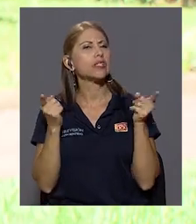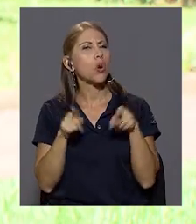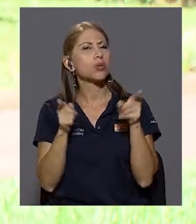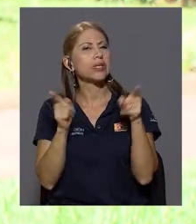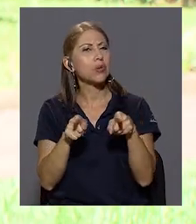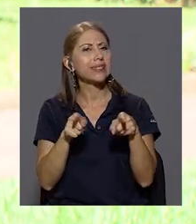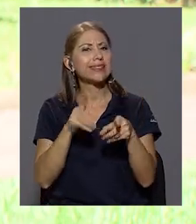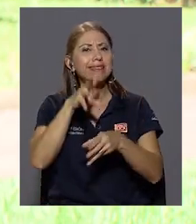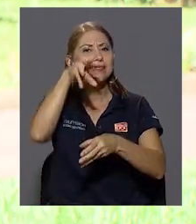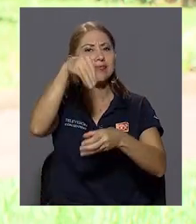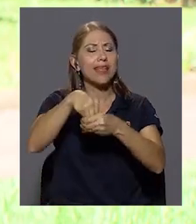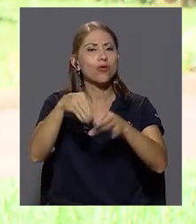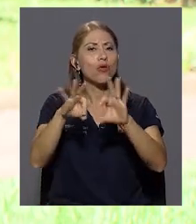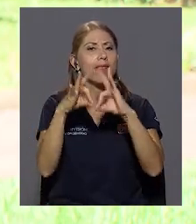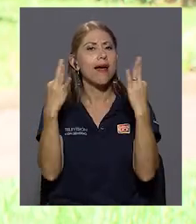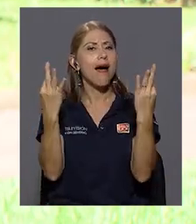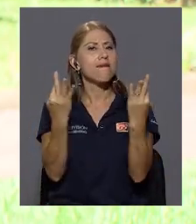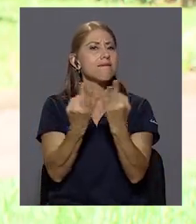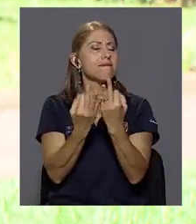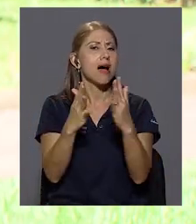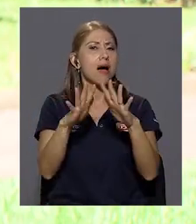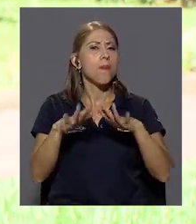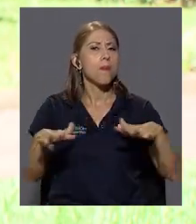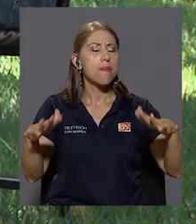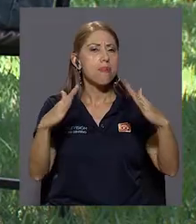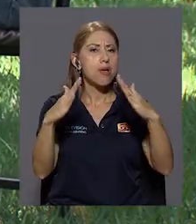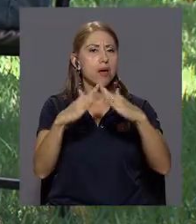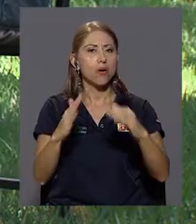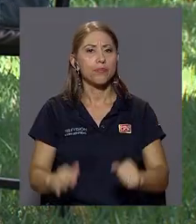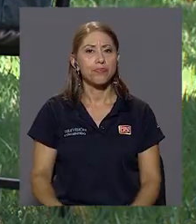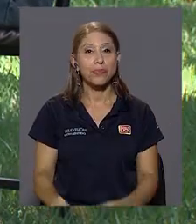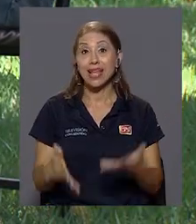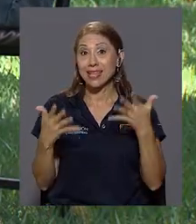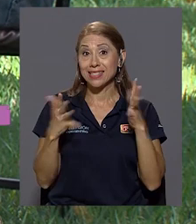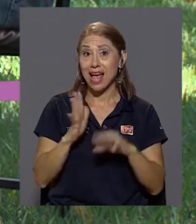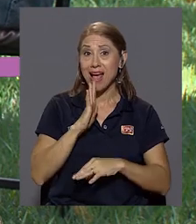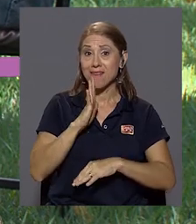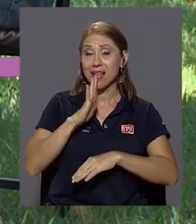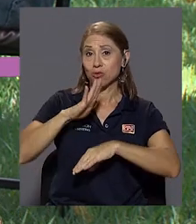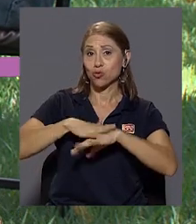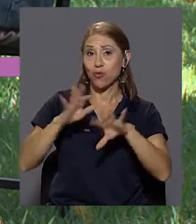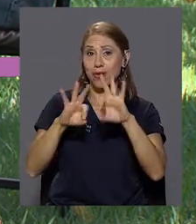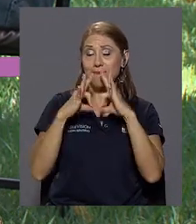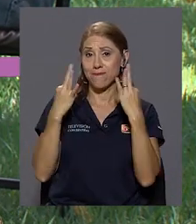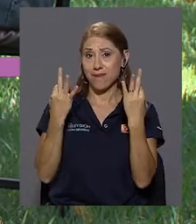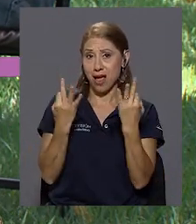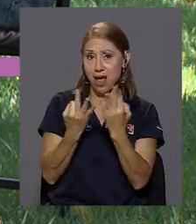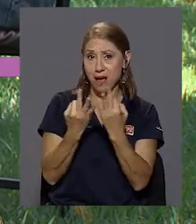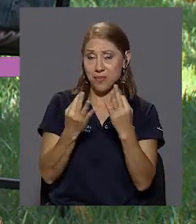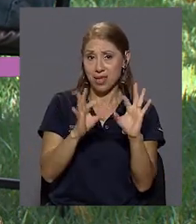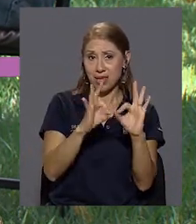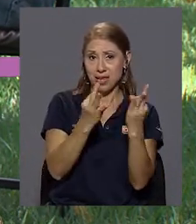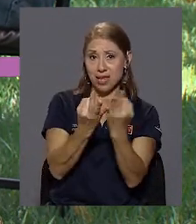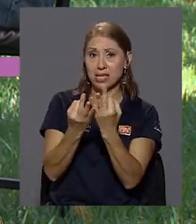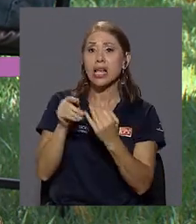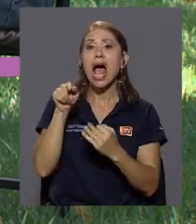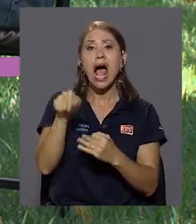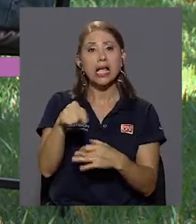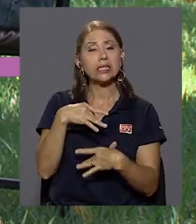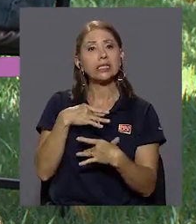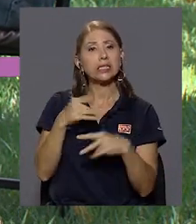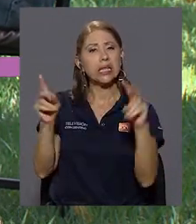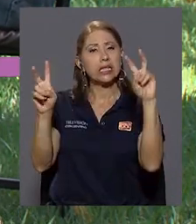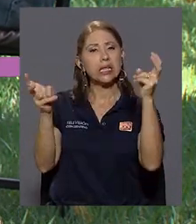específicamente dentro de la familia, en el hogar? Hablando ya de las familias, ahí hay un tema